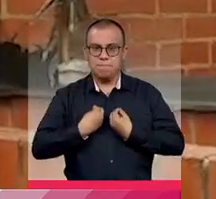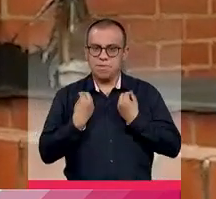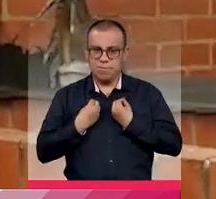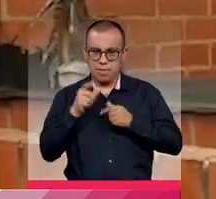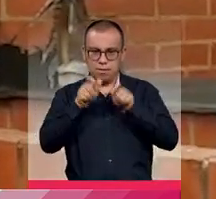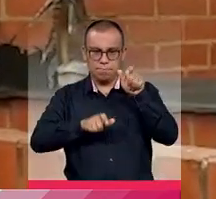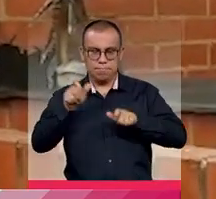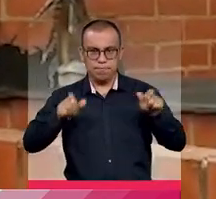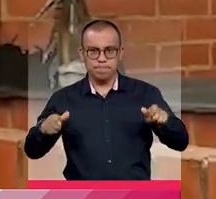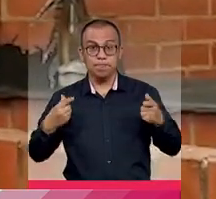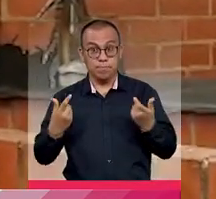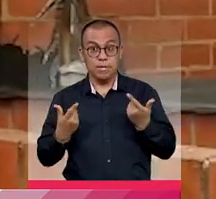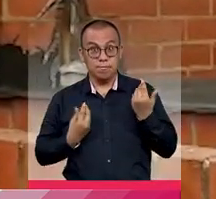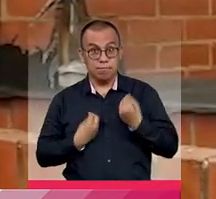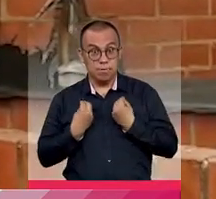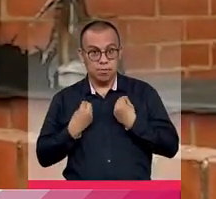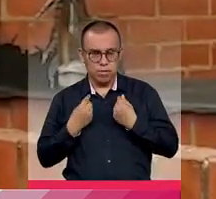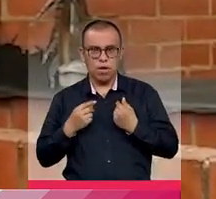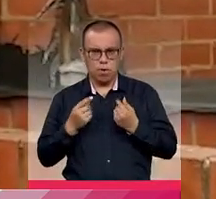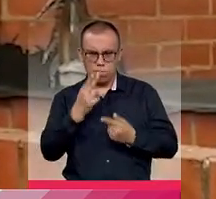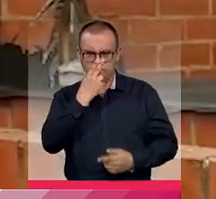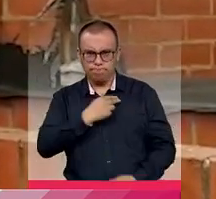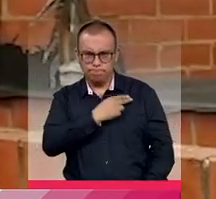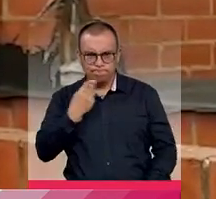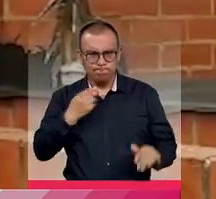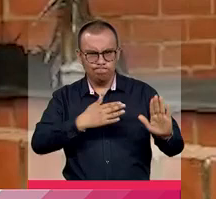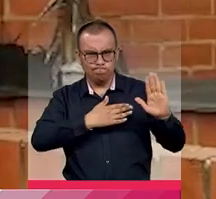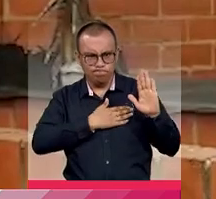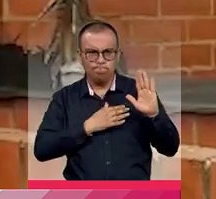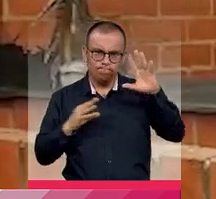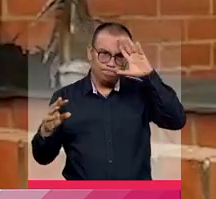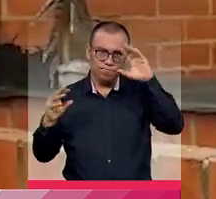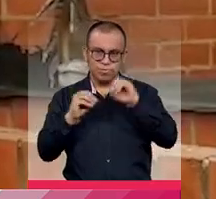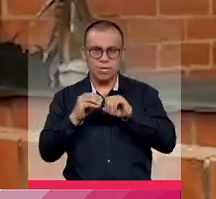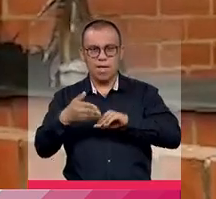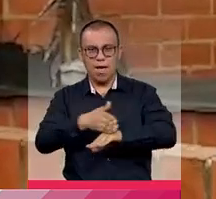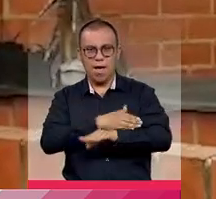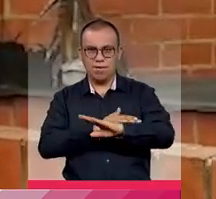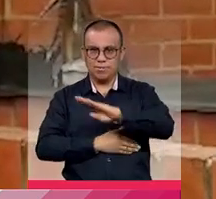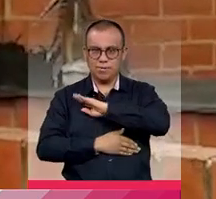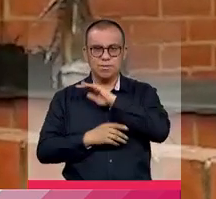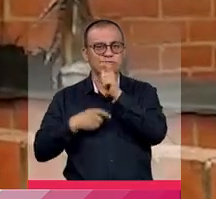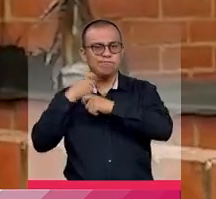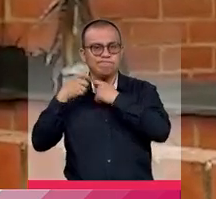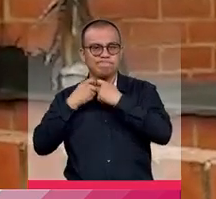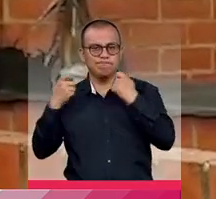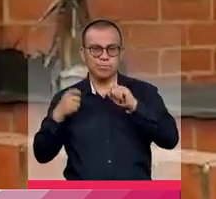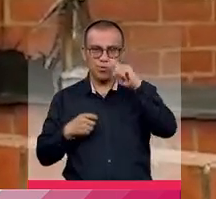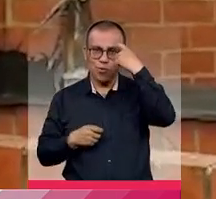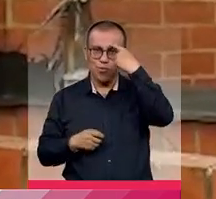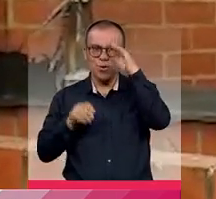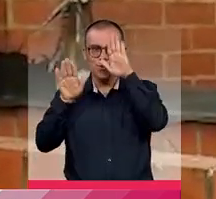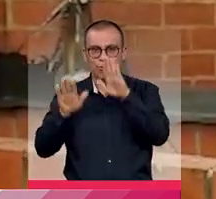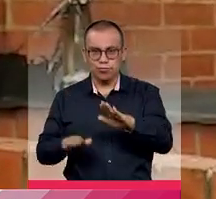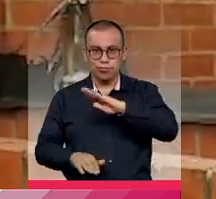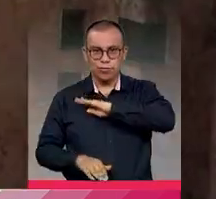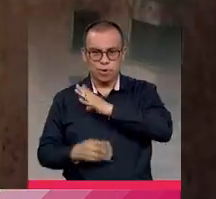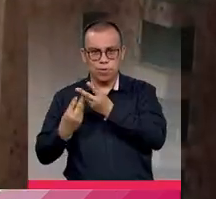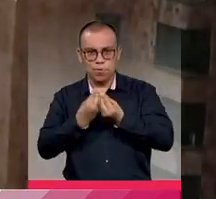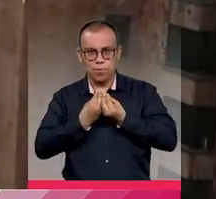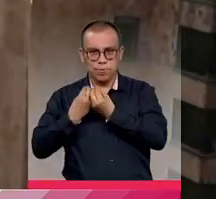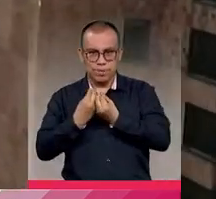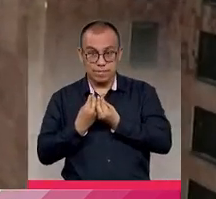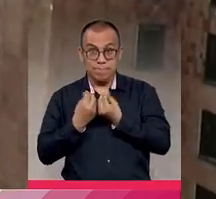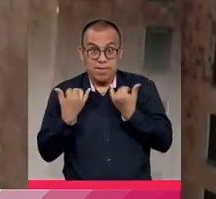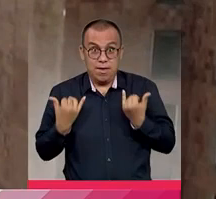que va en línea con lo prometido y con los acuerdos que hizo Claudia López desde campaña y el gobierno con este comité ciudadano